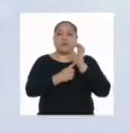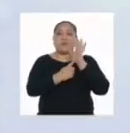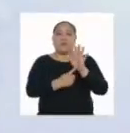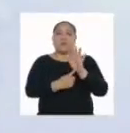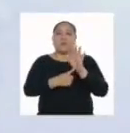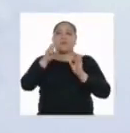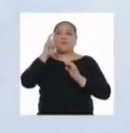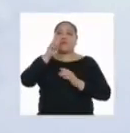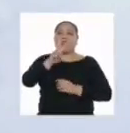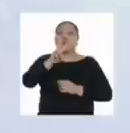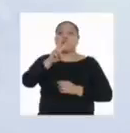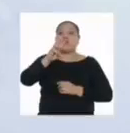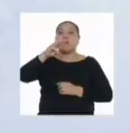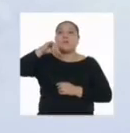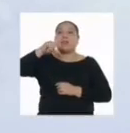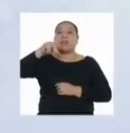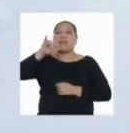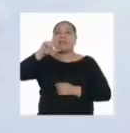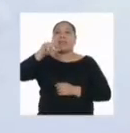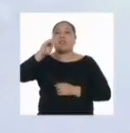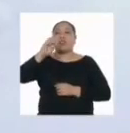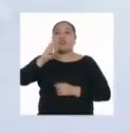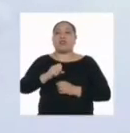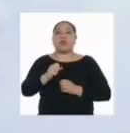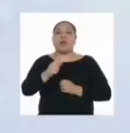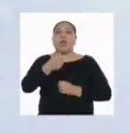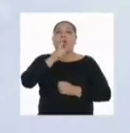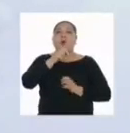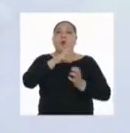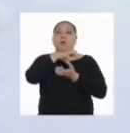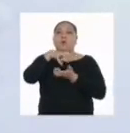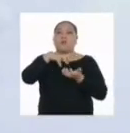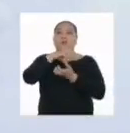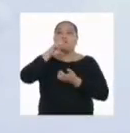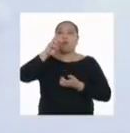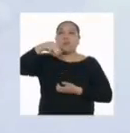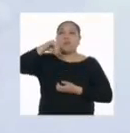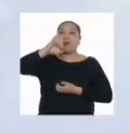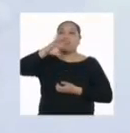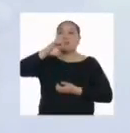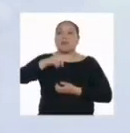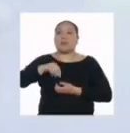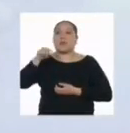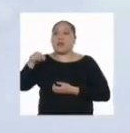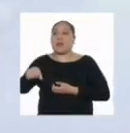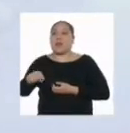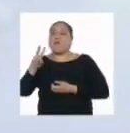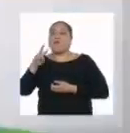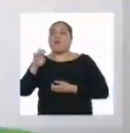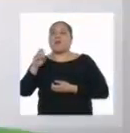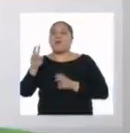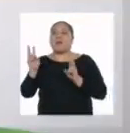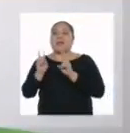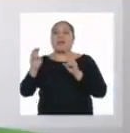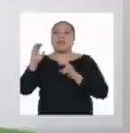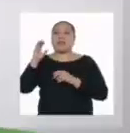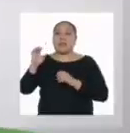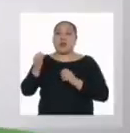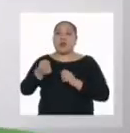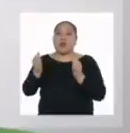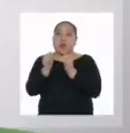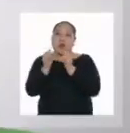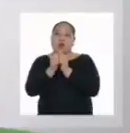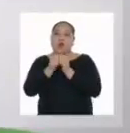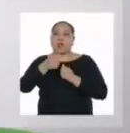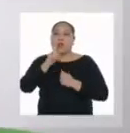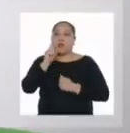muestra de 2 mililitros de solución de maicena con agua y otra muestra de solución de vitamina C efervescente con agua. Ojo,